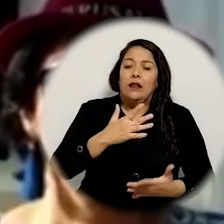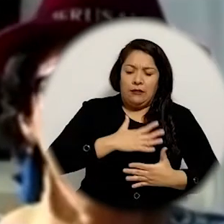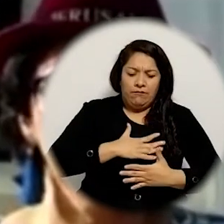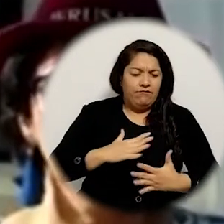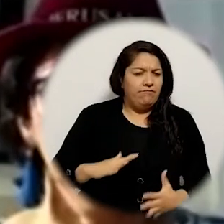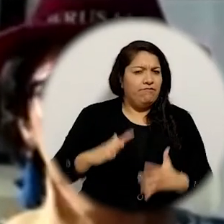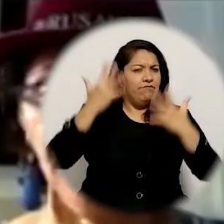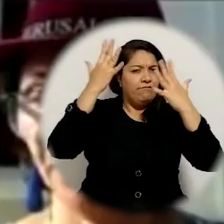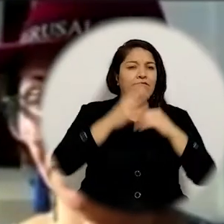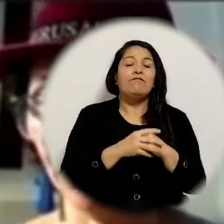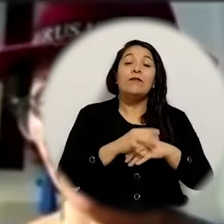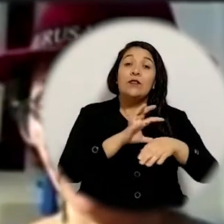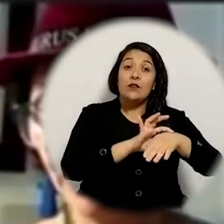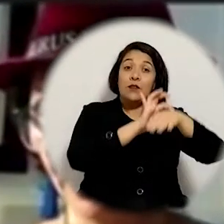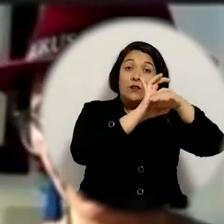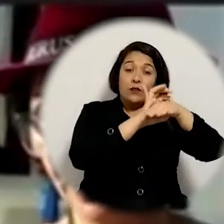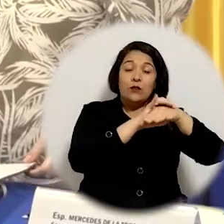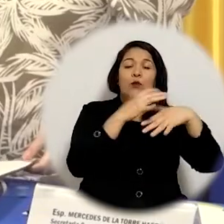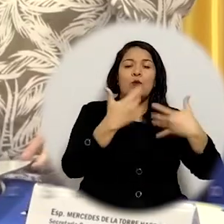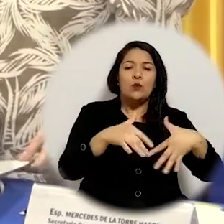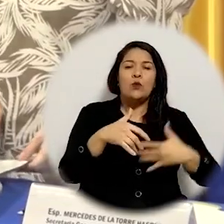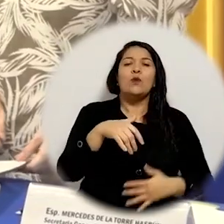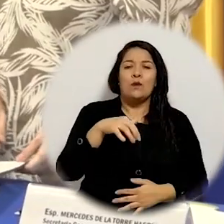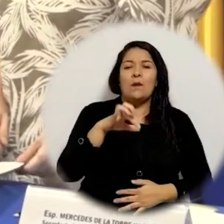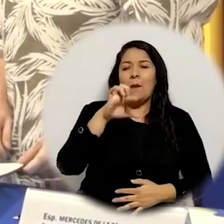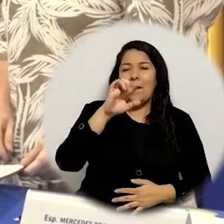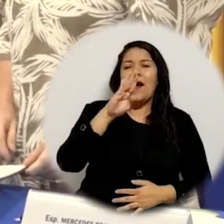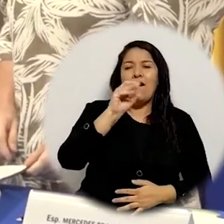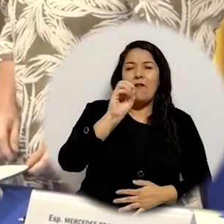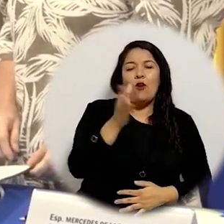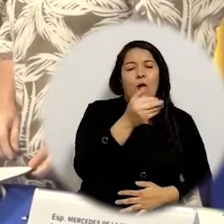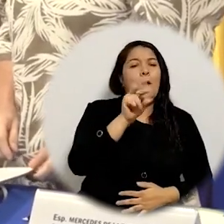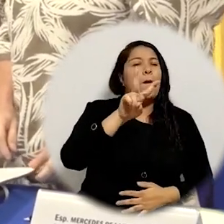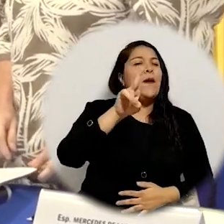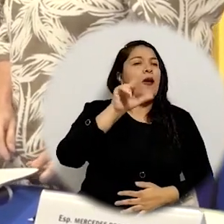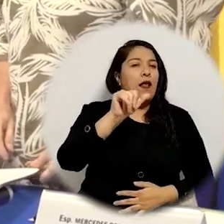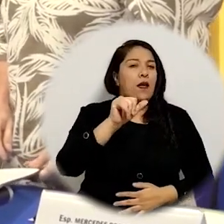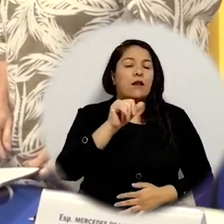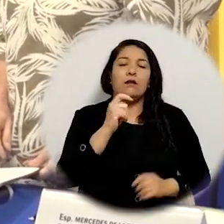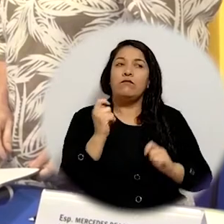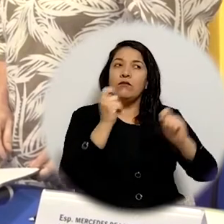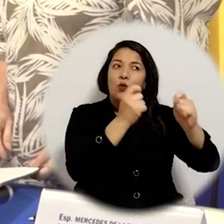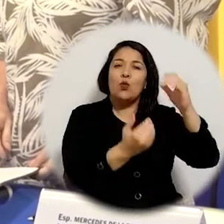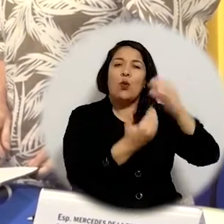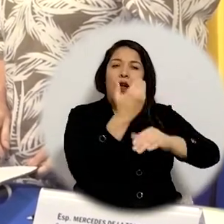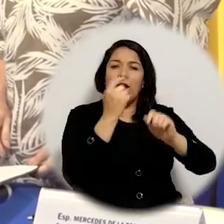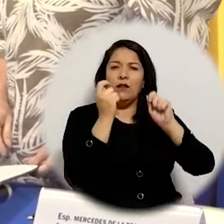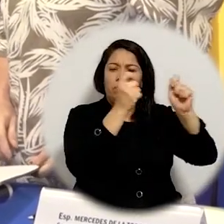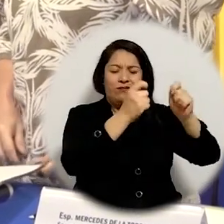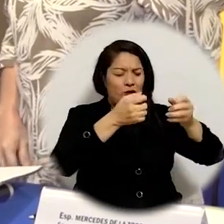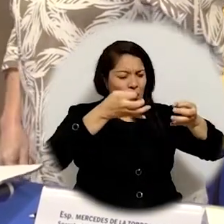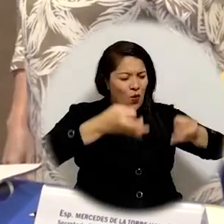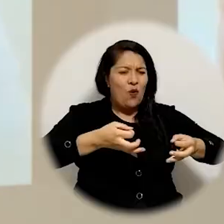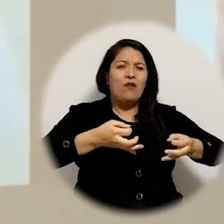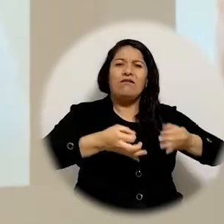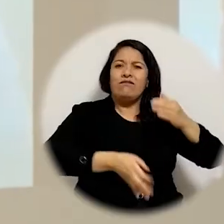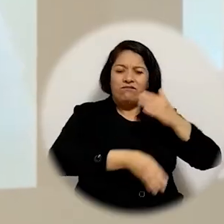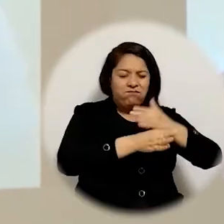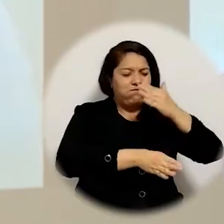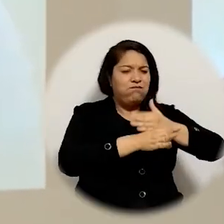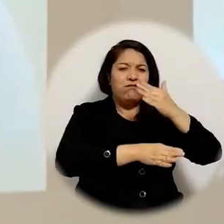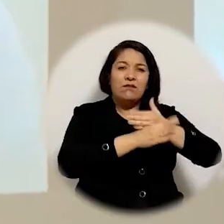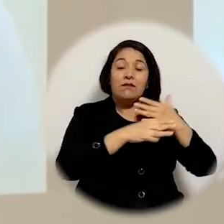felicitar muy especialmente al doctor Pablo Vera Salazar por esta nueva designación, esta